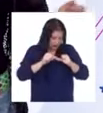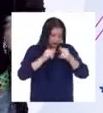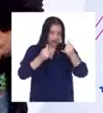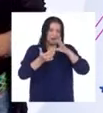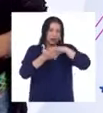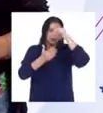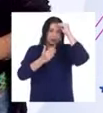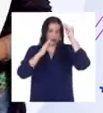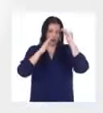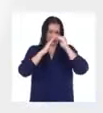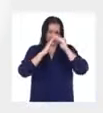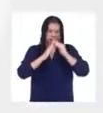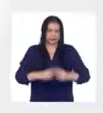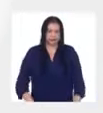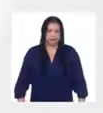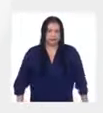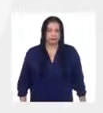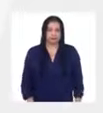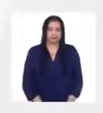Aprendo en Casa.